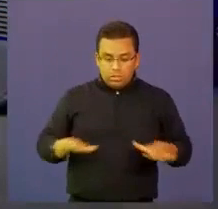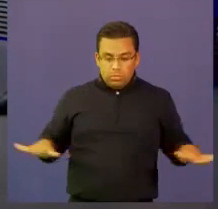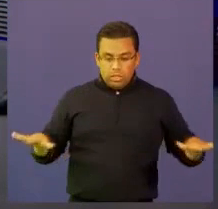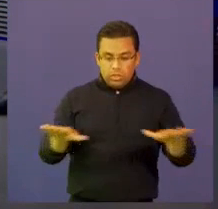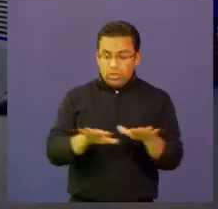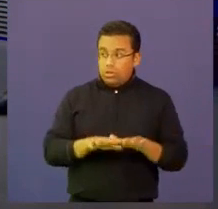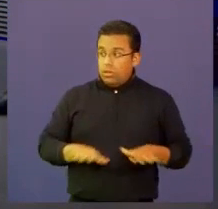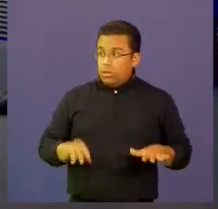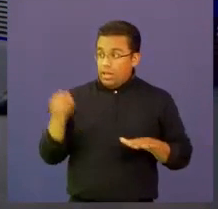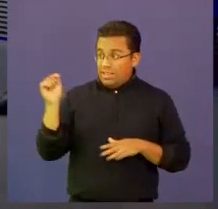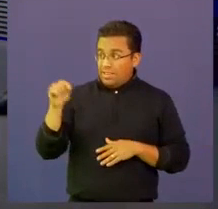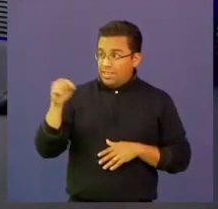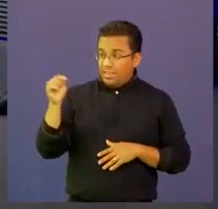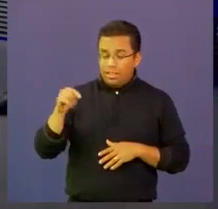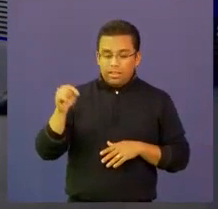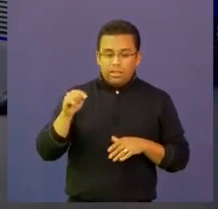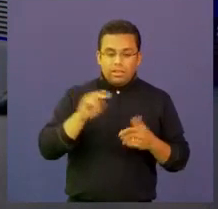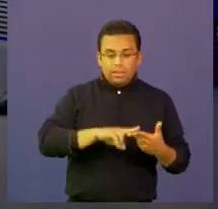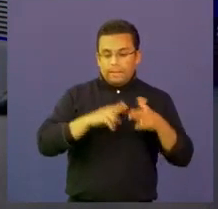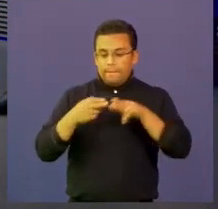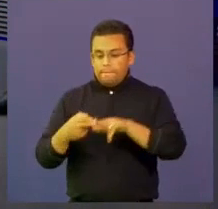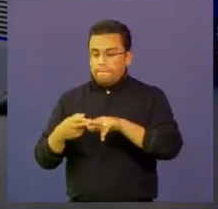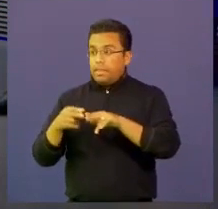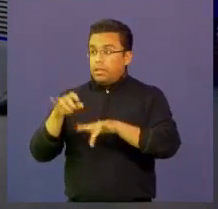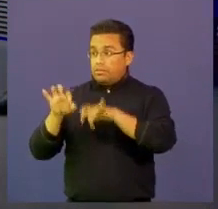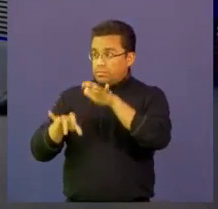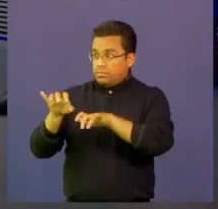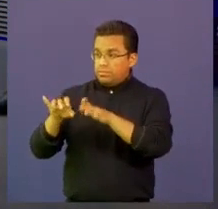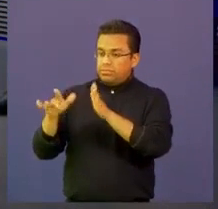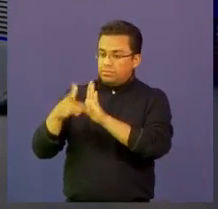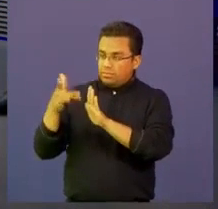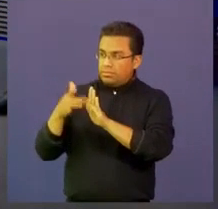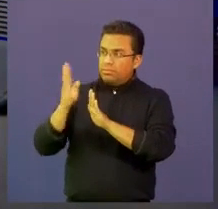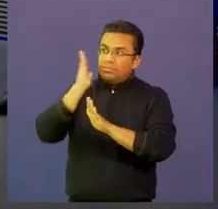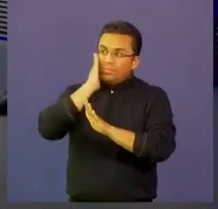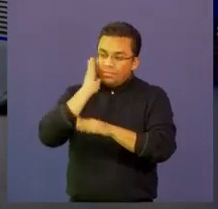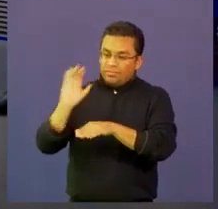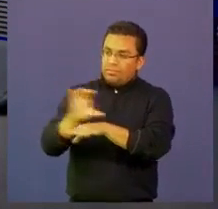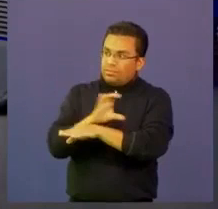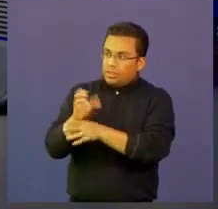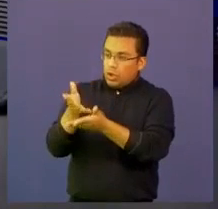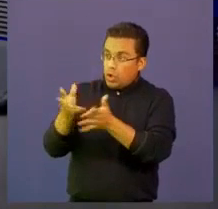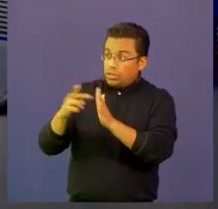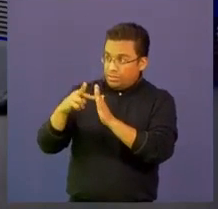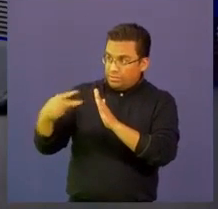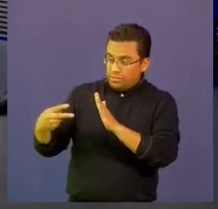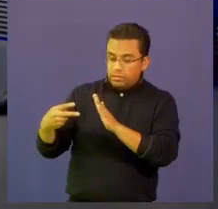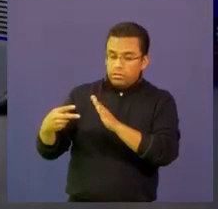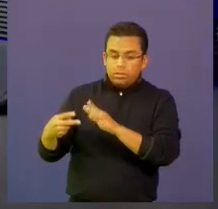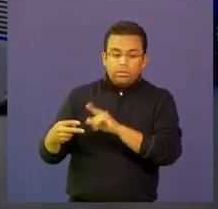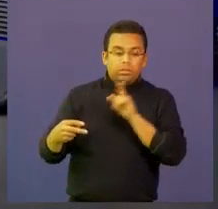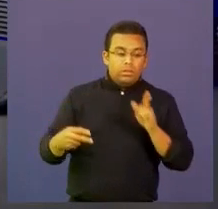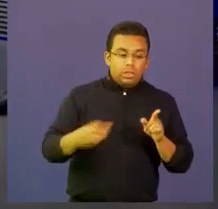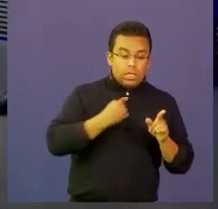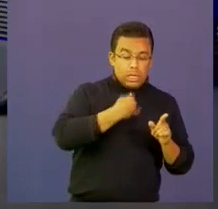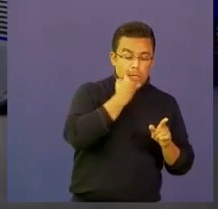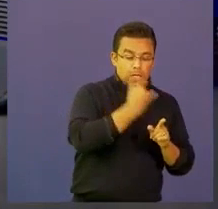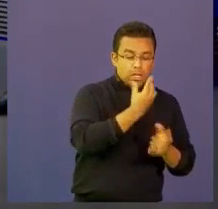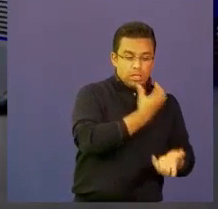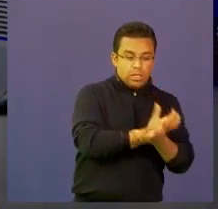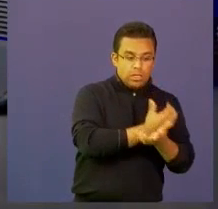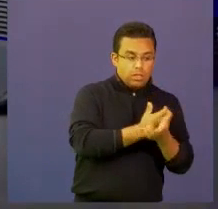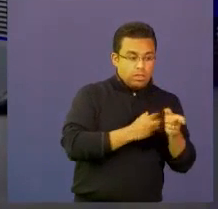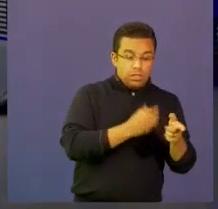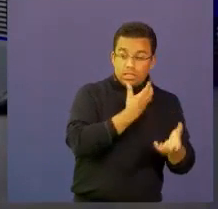esa relación dispositivos electrónicos e interés por la ciencia predomine. Me imagino que